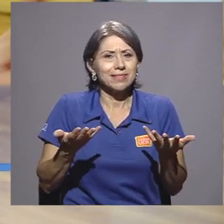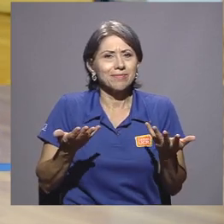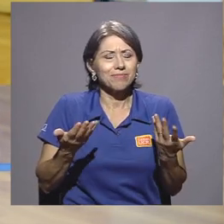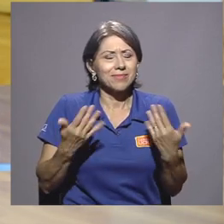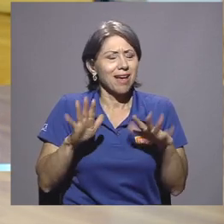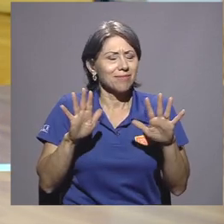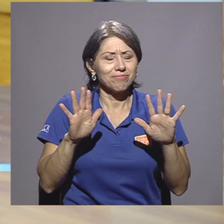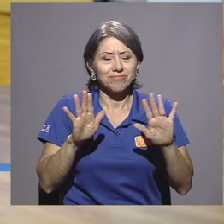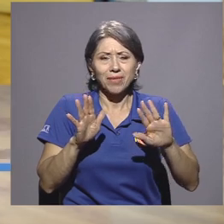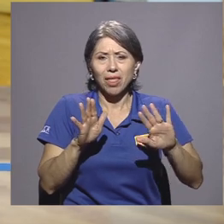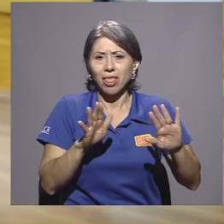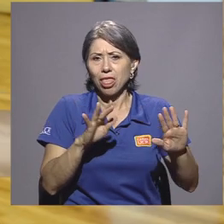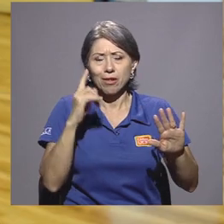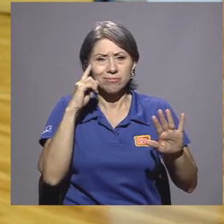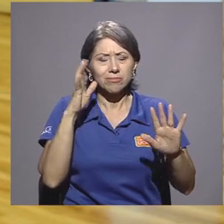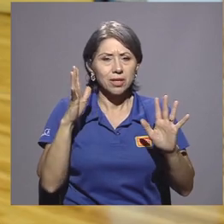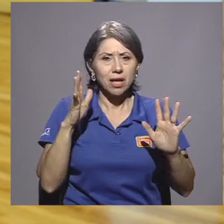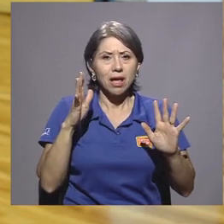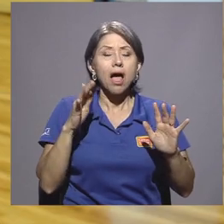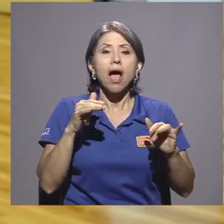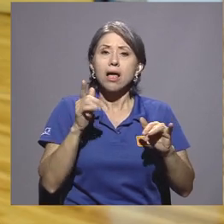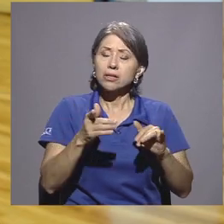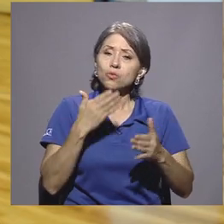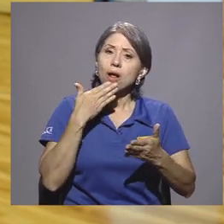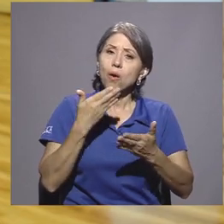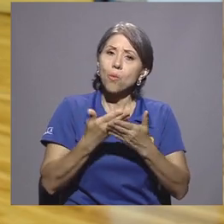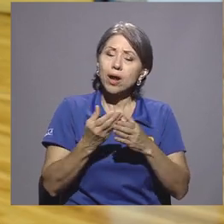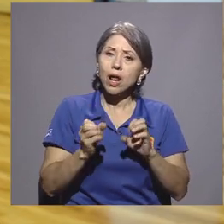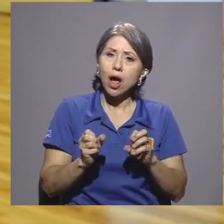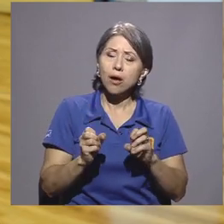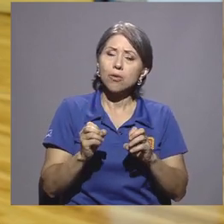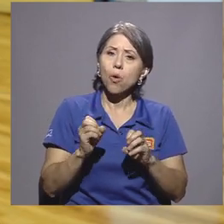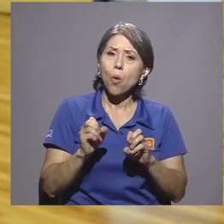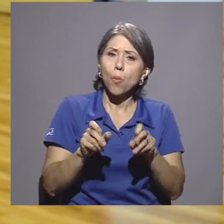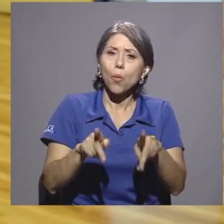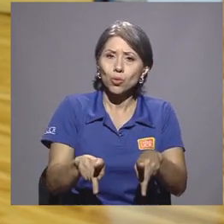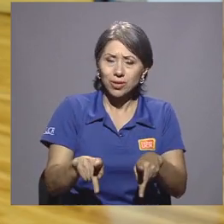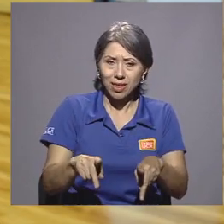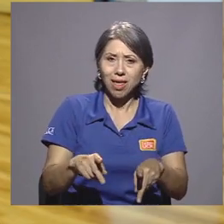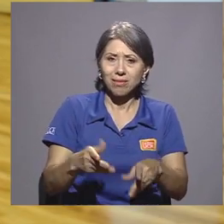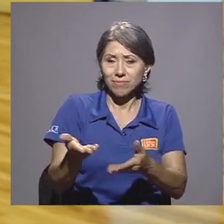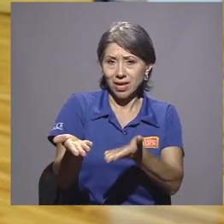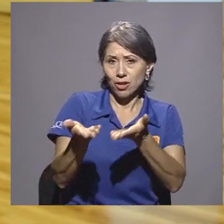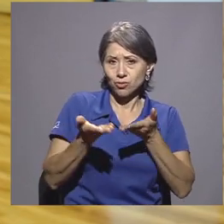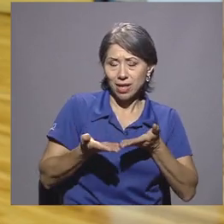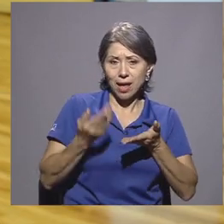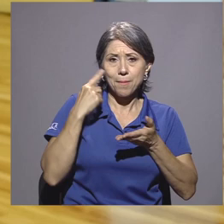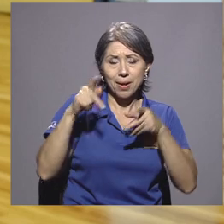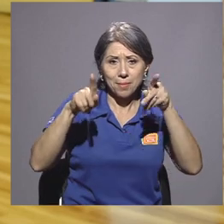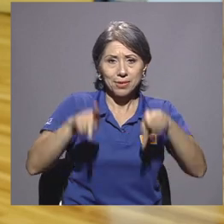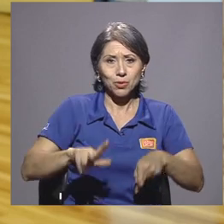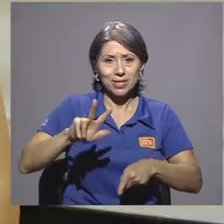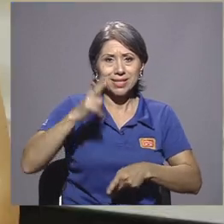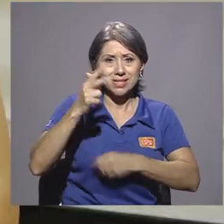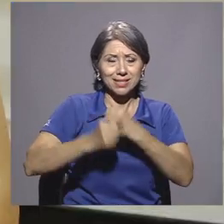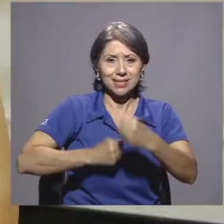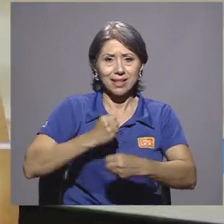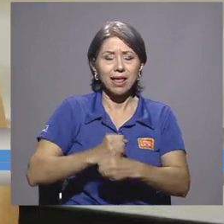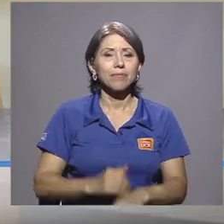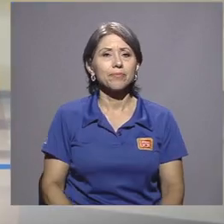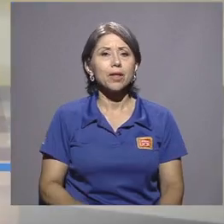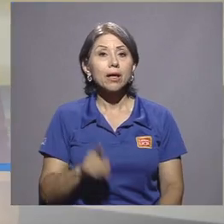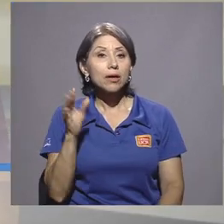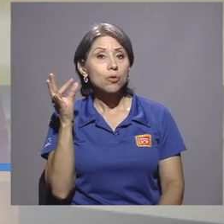fuera, yo creo que es una buena opción que el pian ha tenido para la gente de la tercera edad La